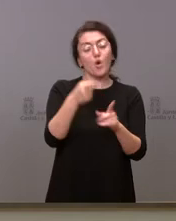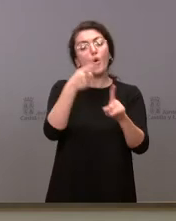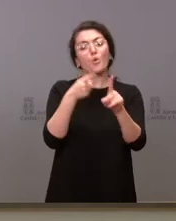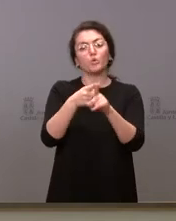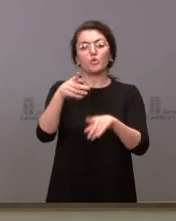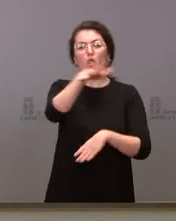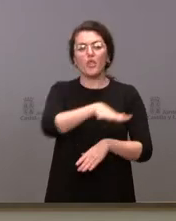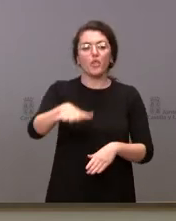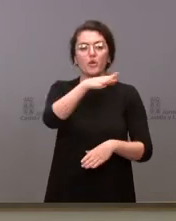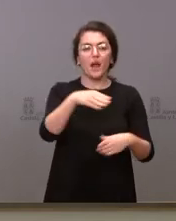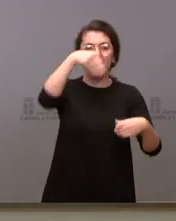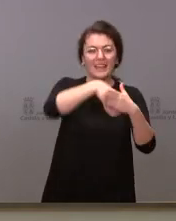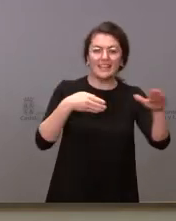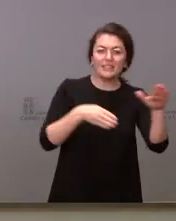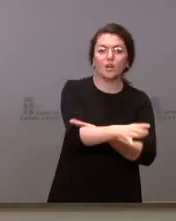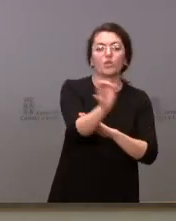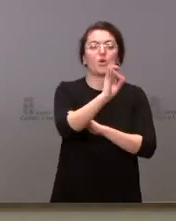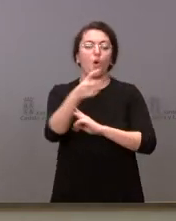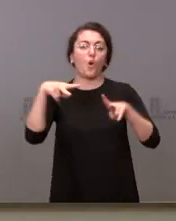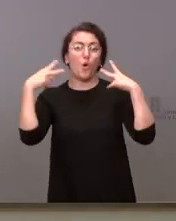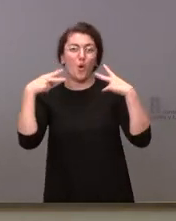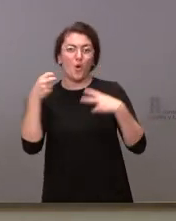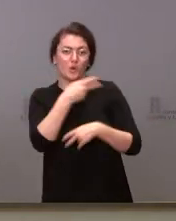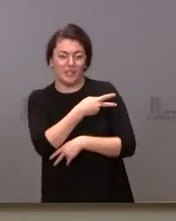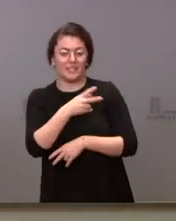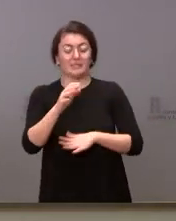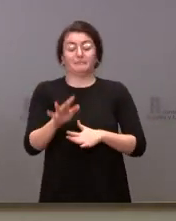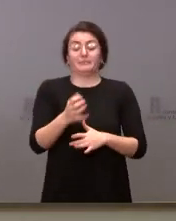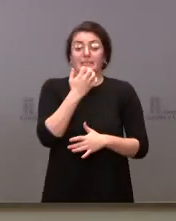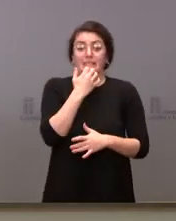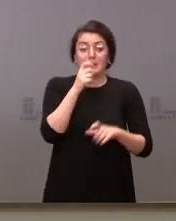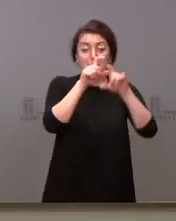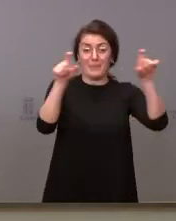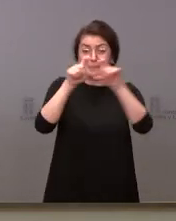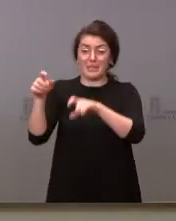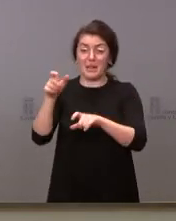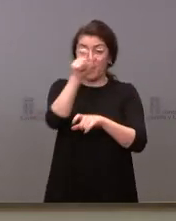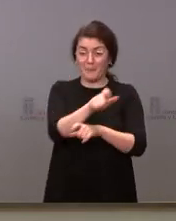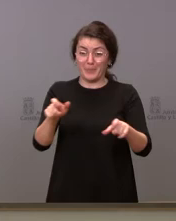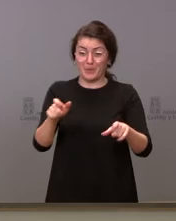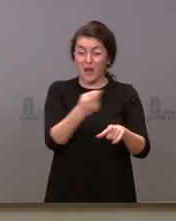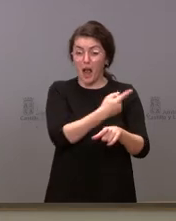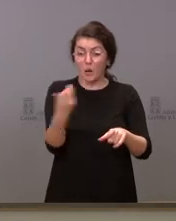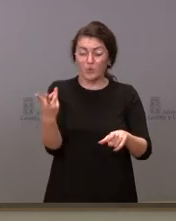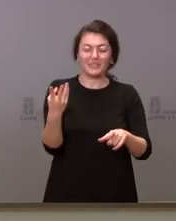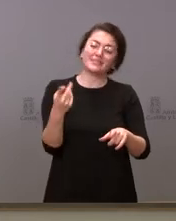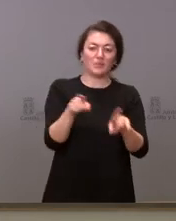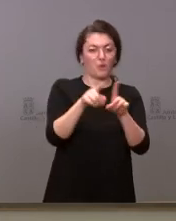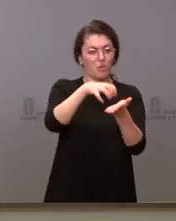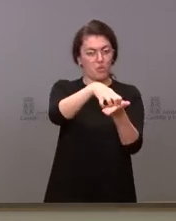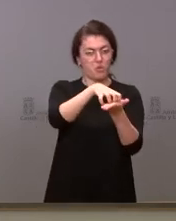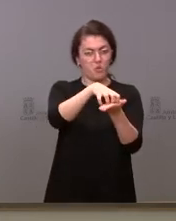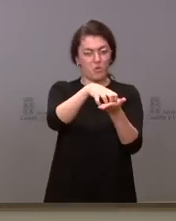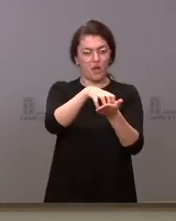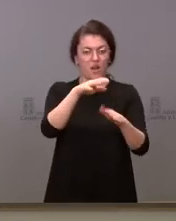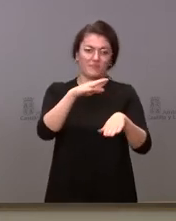los interiores, solo a la hostelería. Y hay algunos empresarios que les genera dudas si ese pasaporte COVID solo lo van a